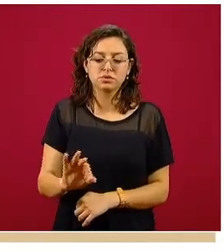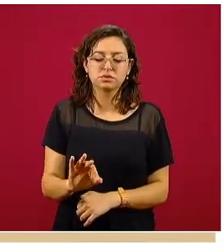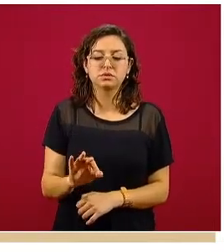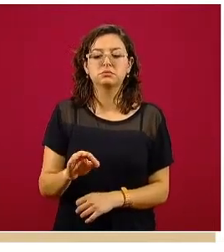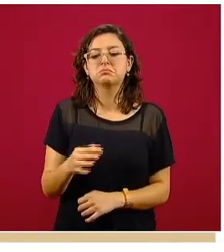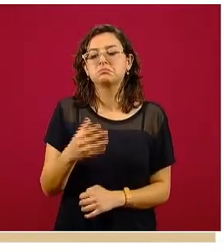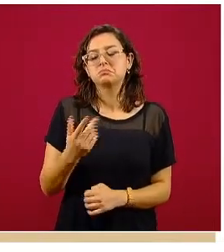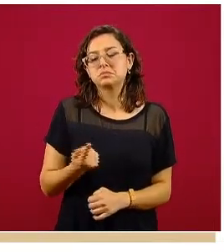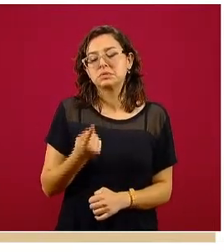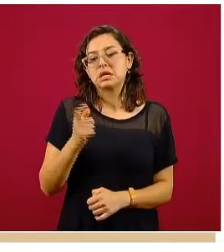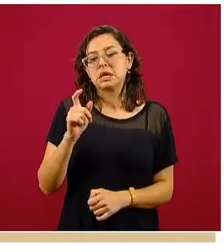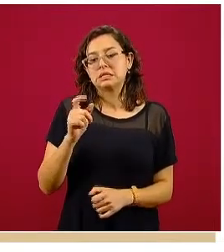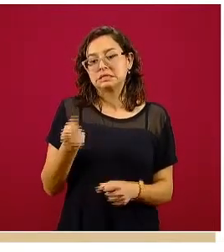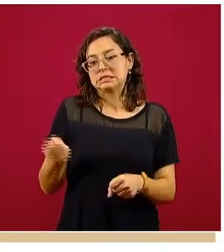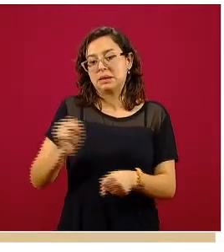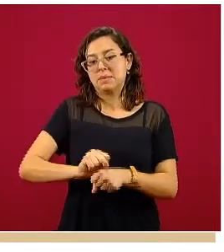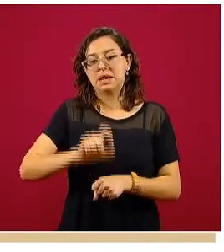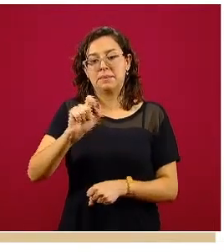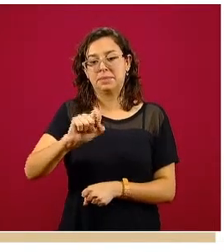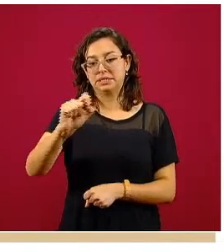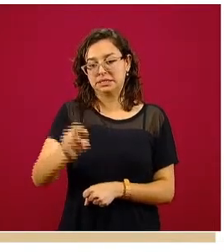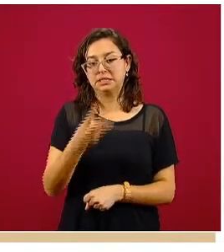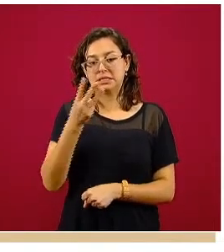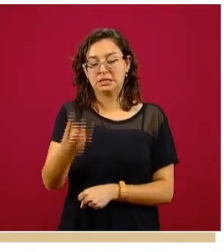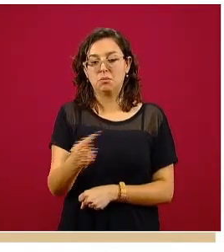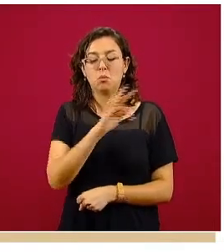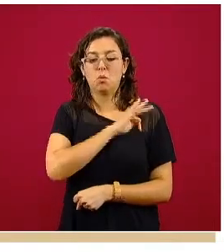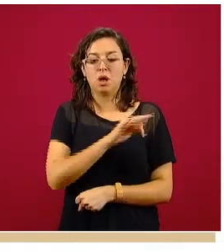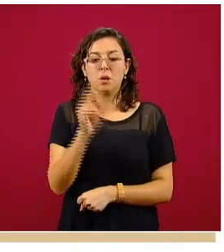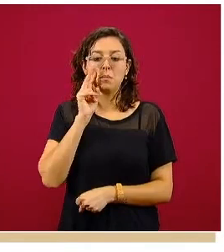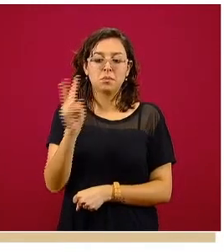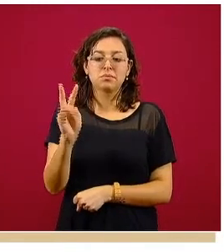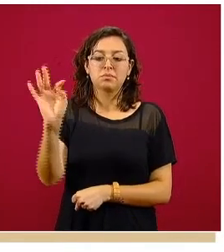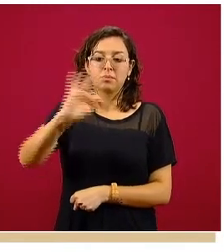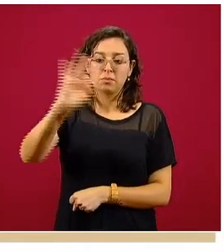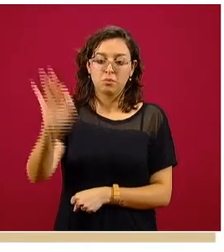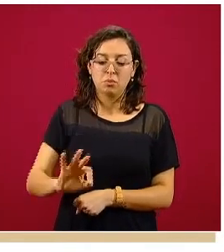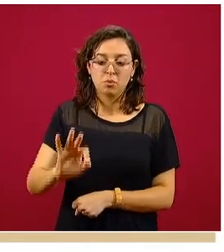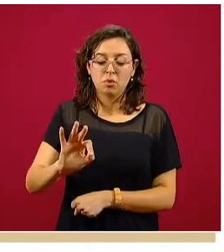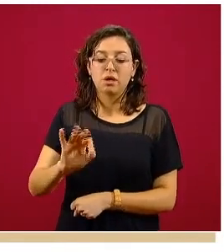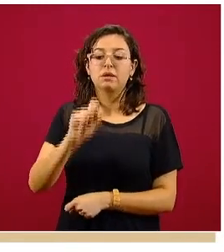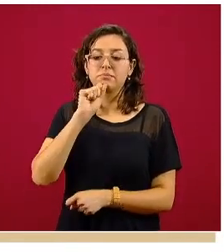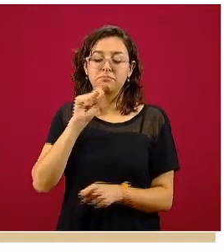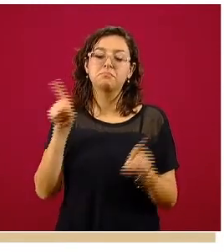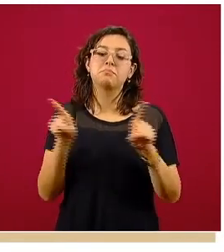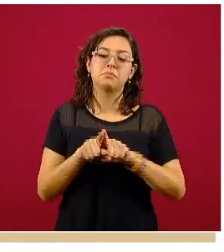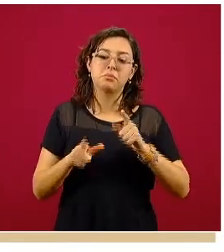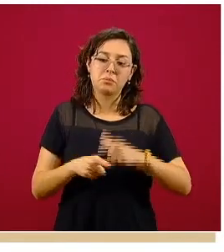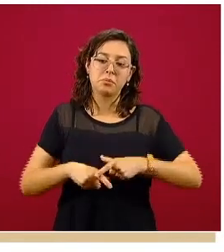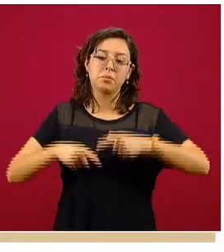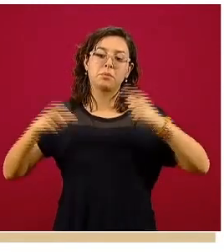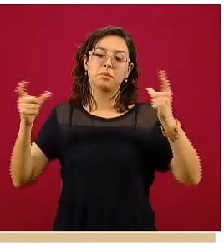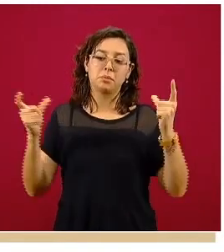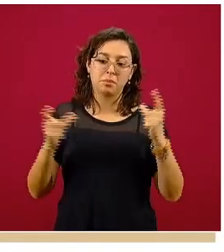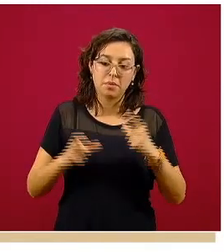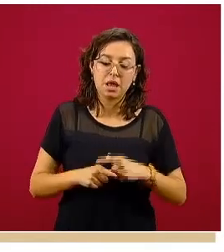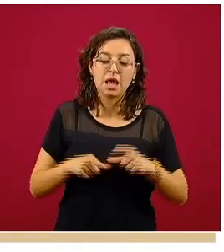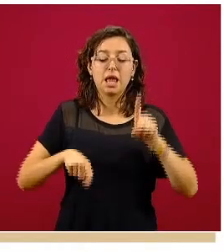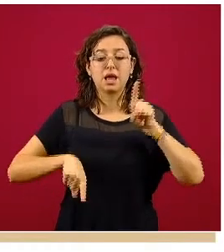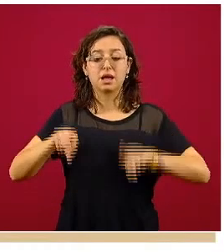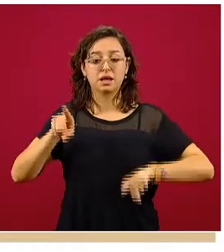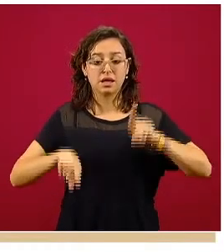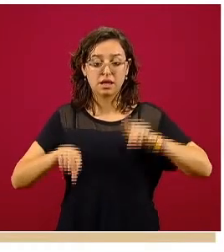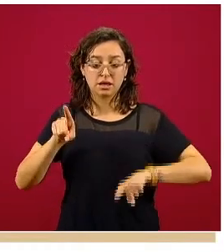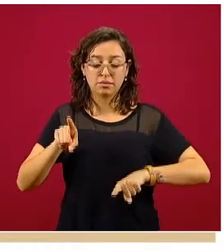23. Sin embargo, veamos cómo este porcentaje de positividad también se incrementa en función del